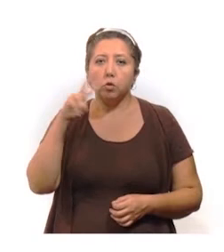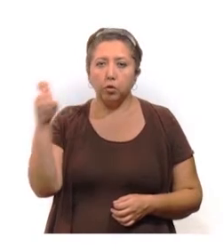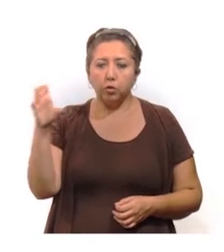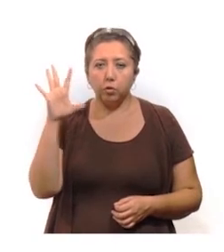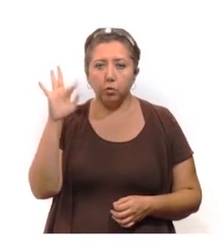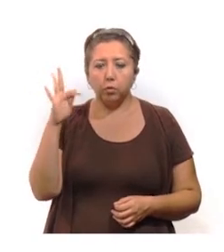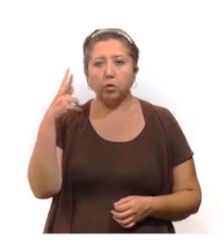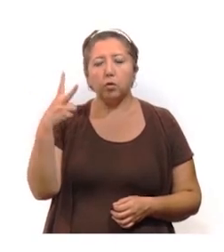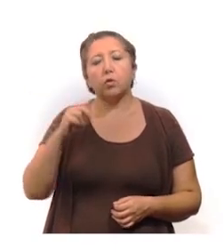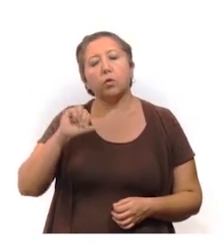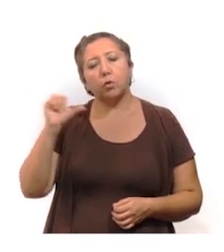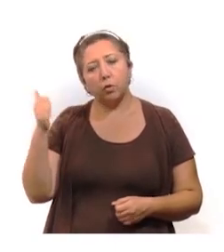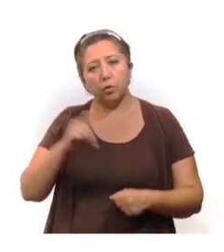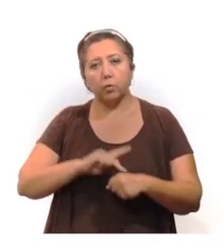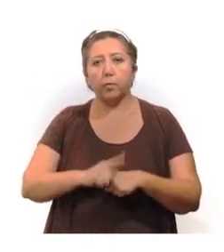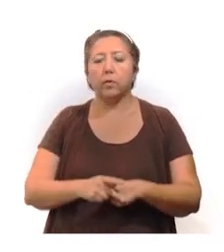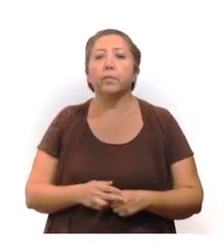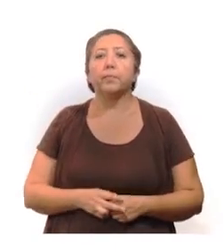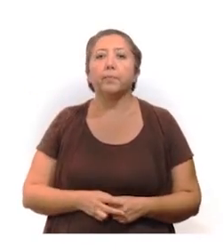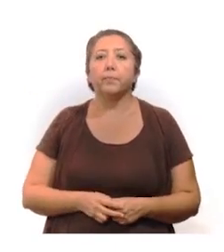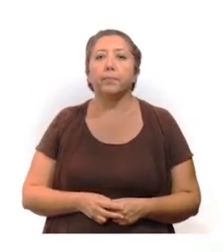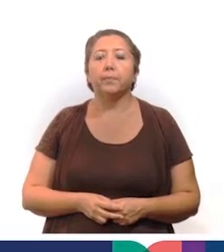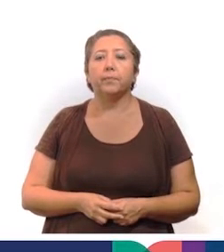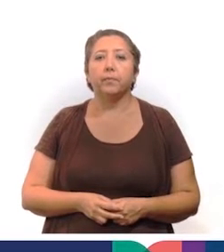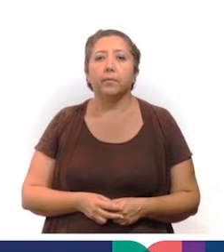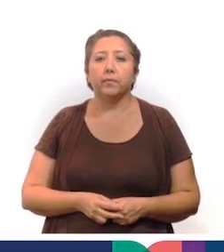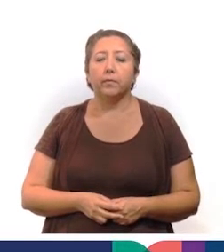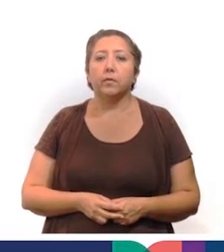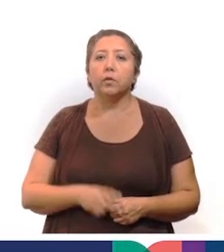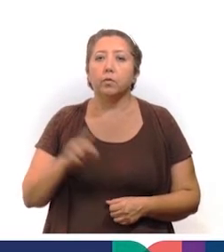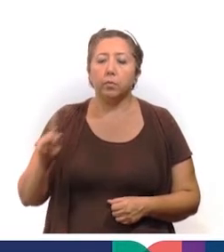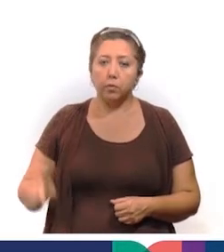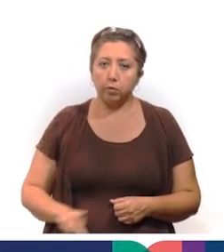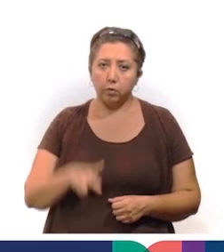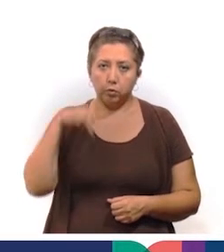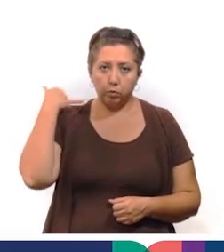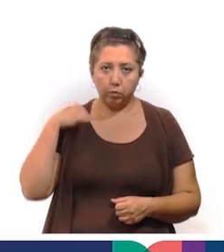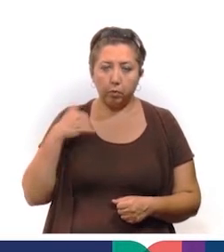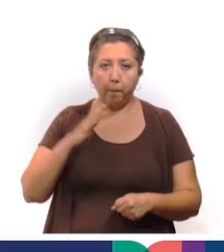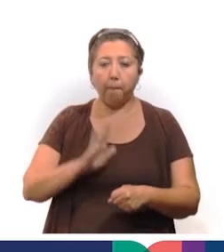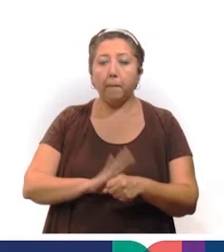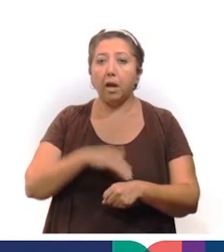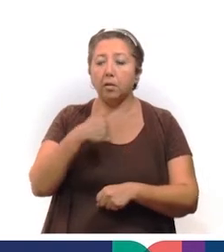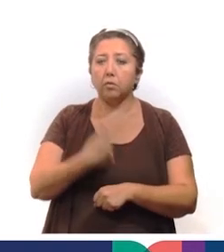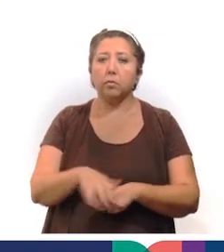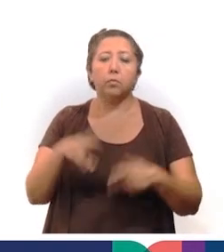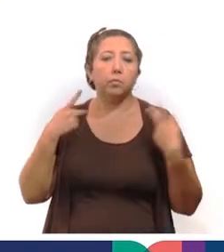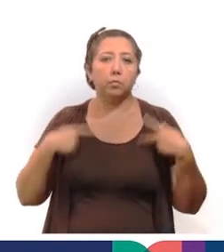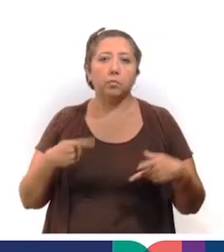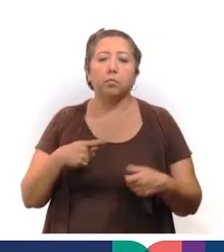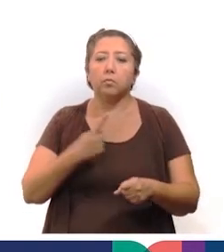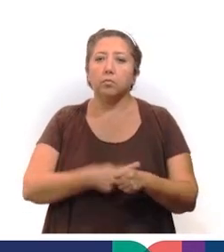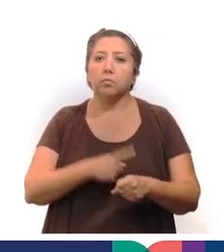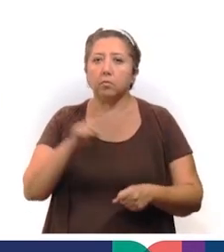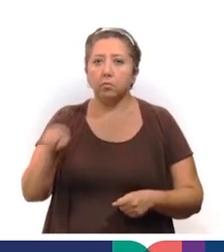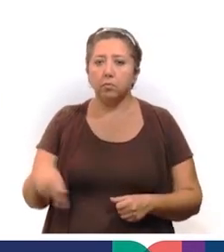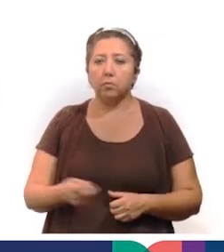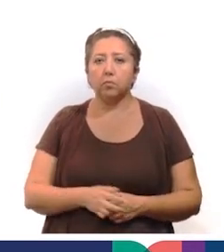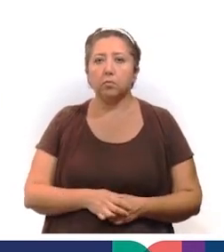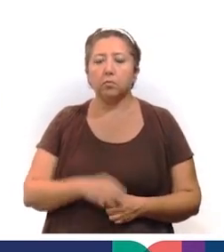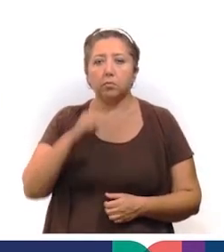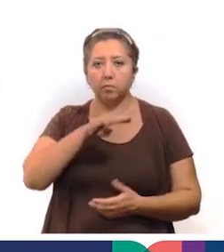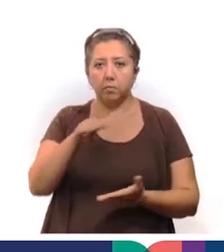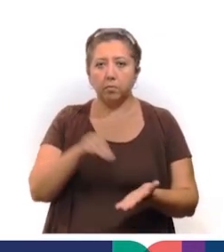242 son de otro país u otro estado. Los municipios de Yucatán con mayor número de personas contagiadas son